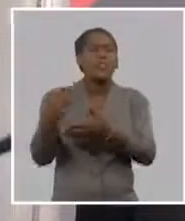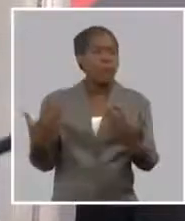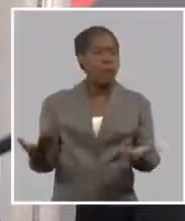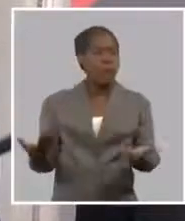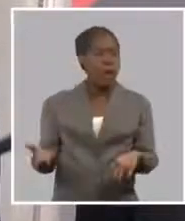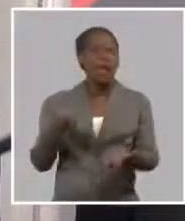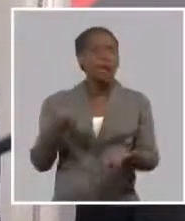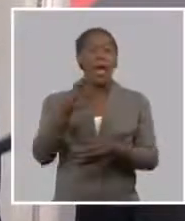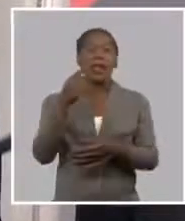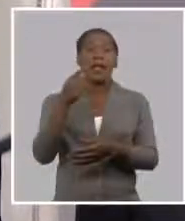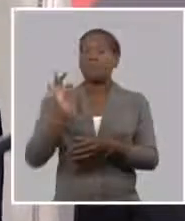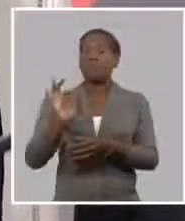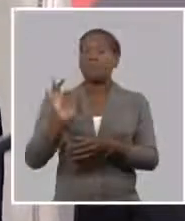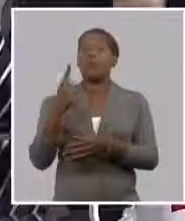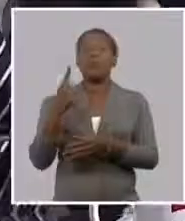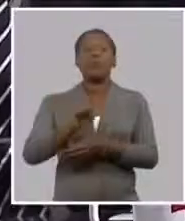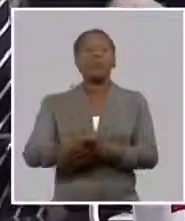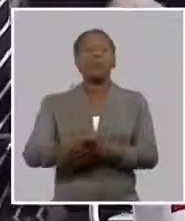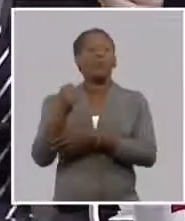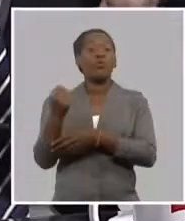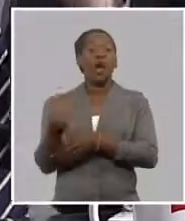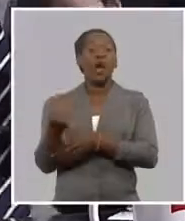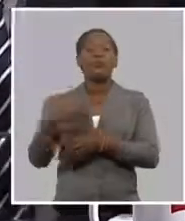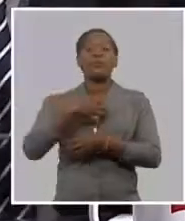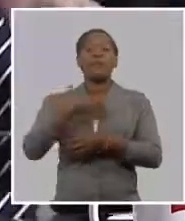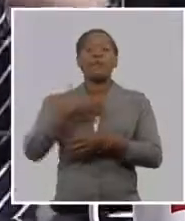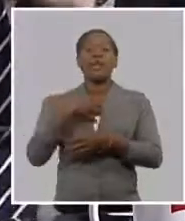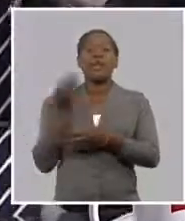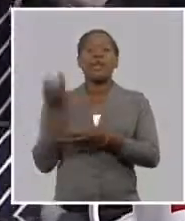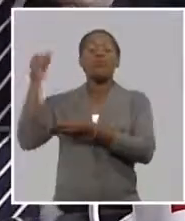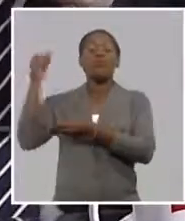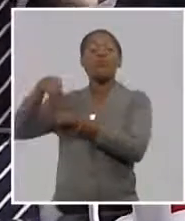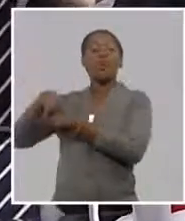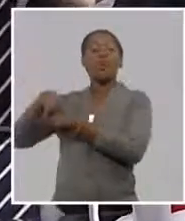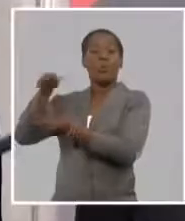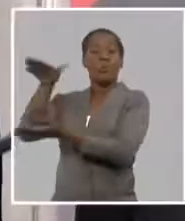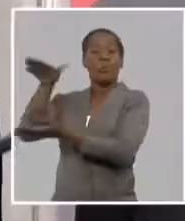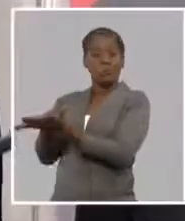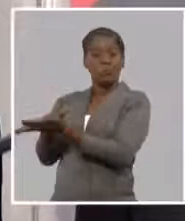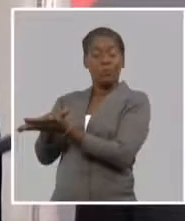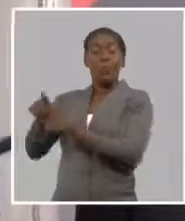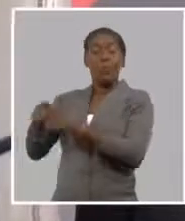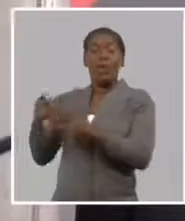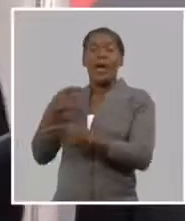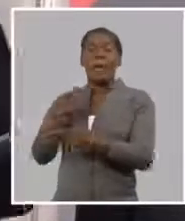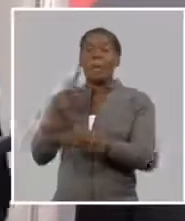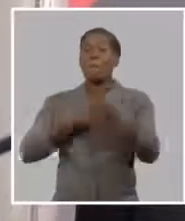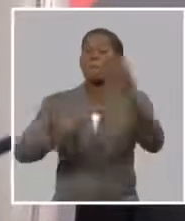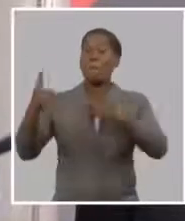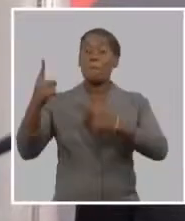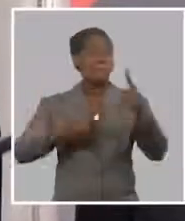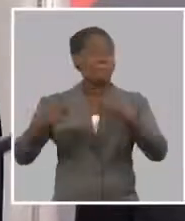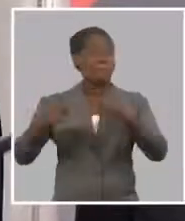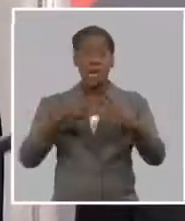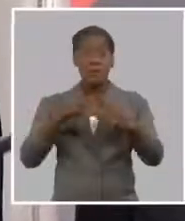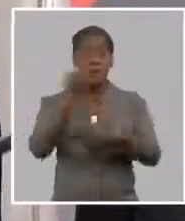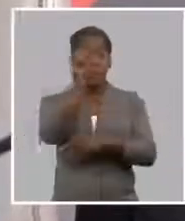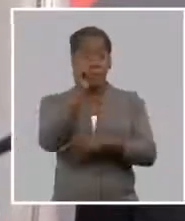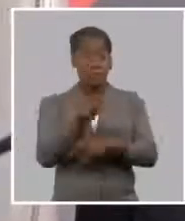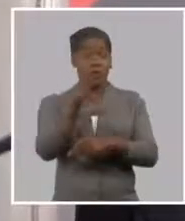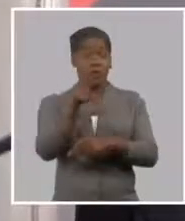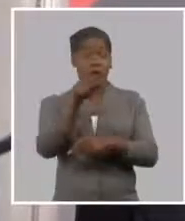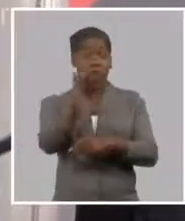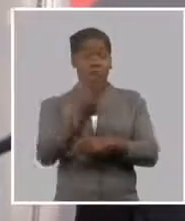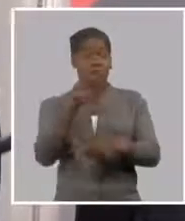que es un requisito. Es obligatorio tener póliza de seguro antes de pedir crédito. Claro, porque al final la póliza de seguro protege al productor